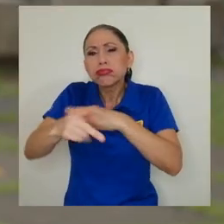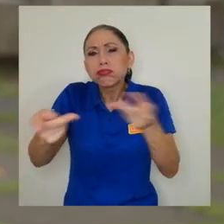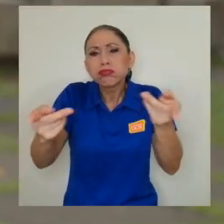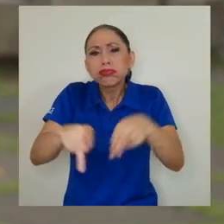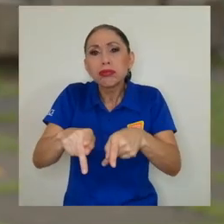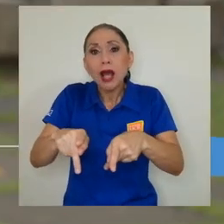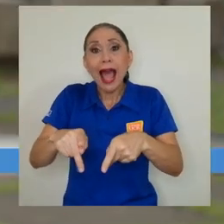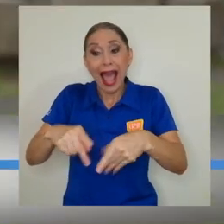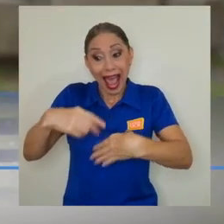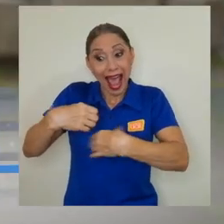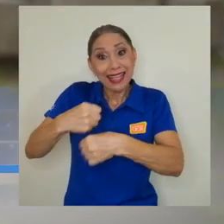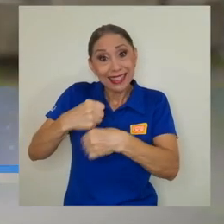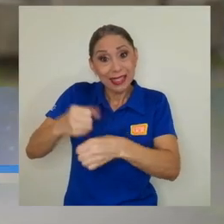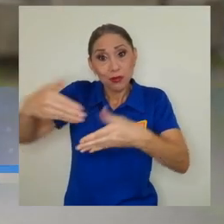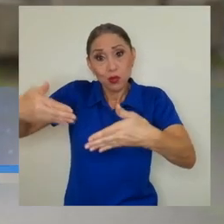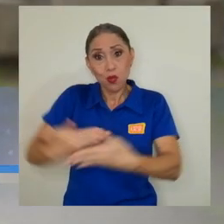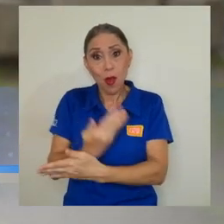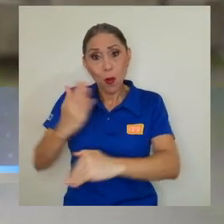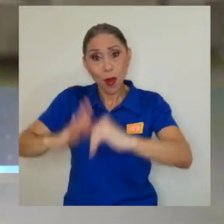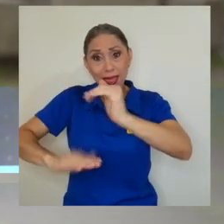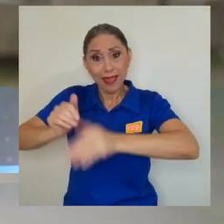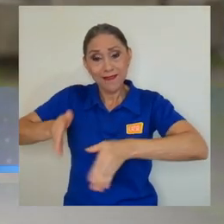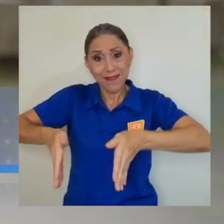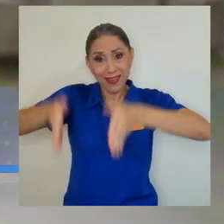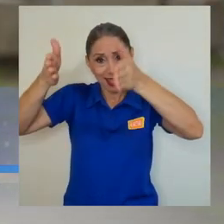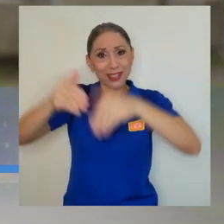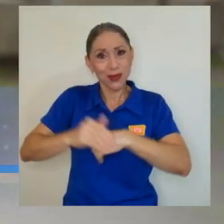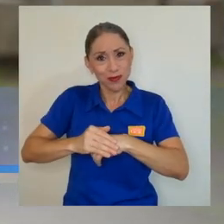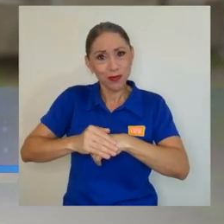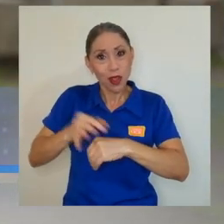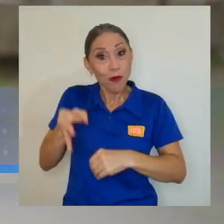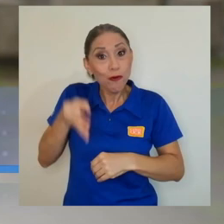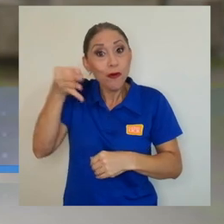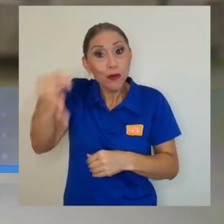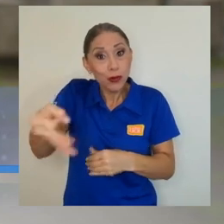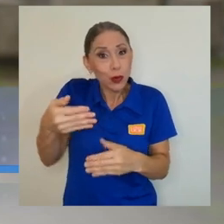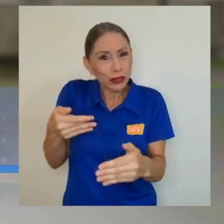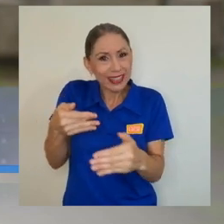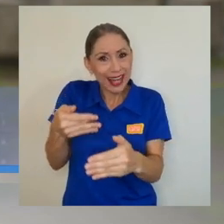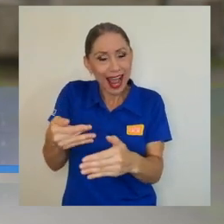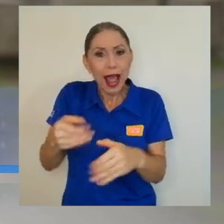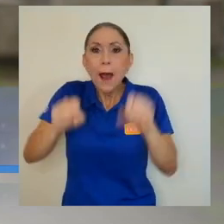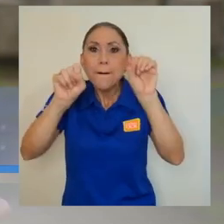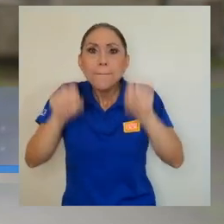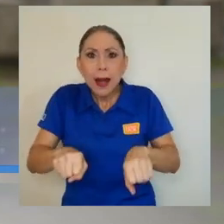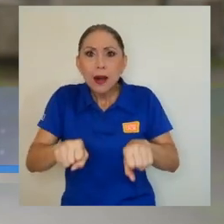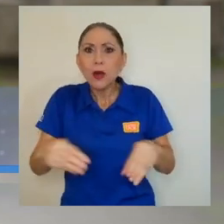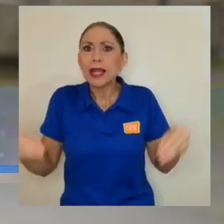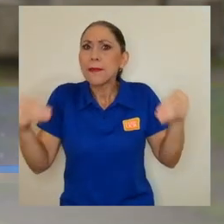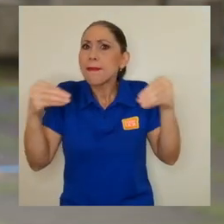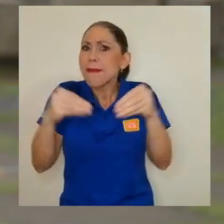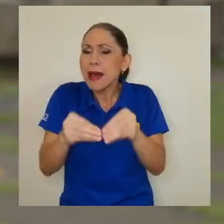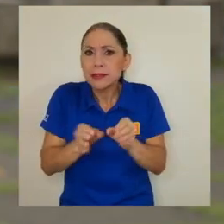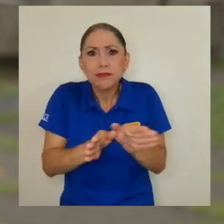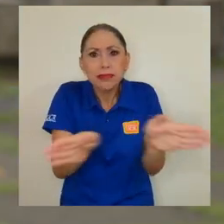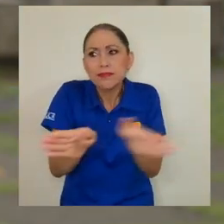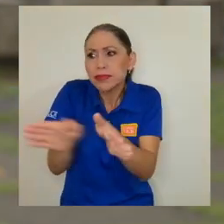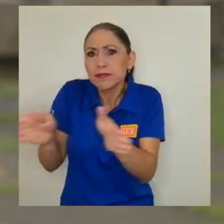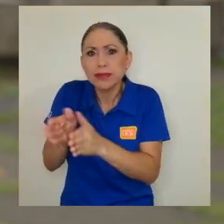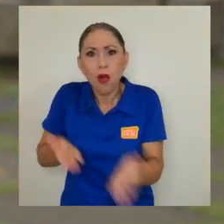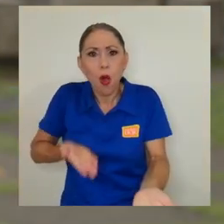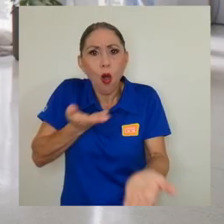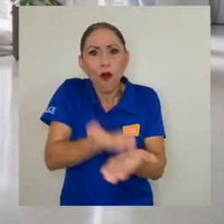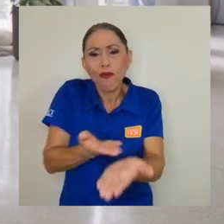de hacer un nuevo edificio en el futuro cercano, para poder ampliar la oferta de plazas a los